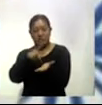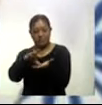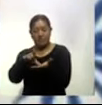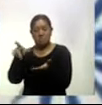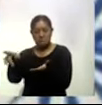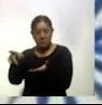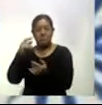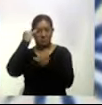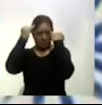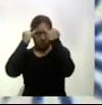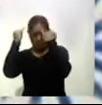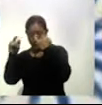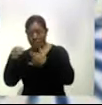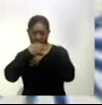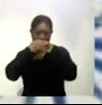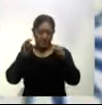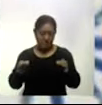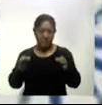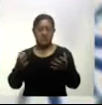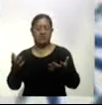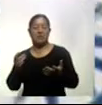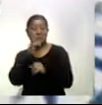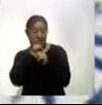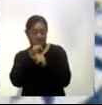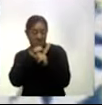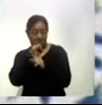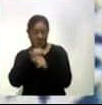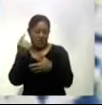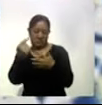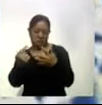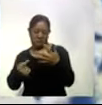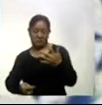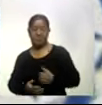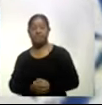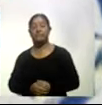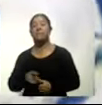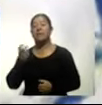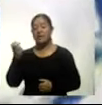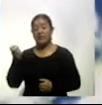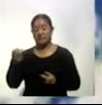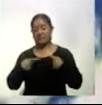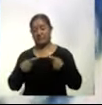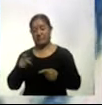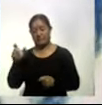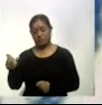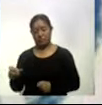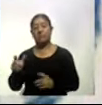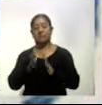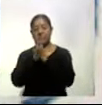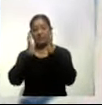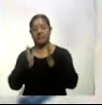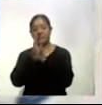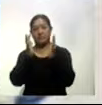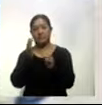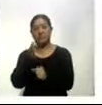creadoras, formadoras, promotoras, gestoras o investigadoras. Las personas, agentes culturales con discapacidad que participen